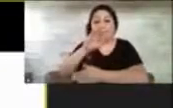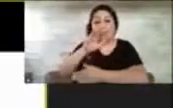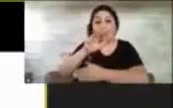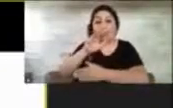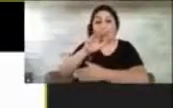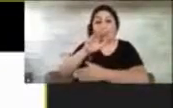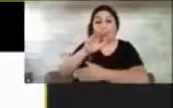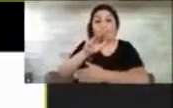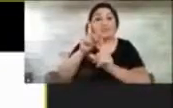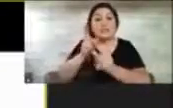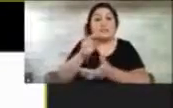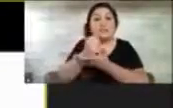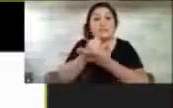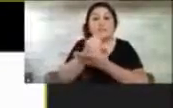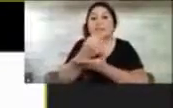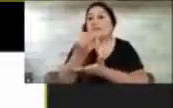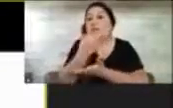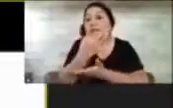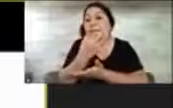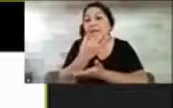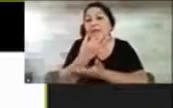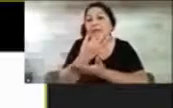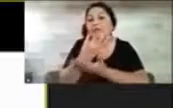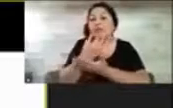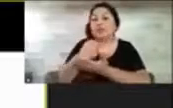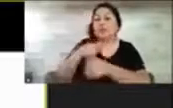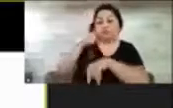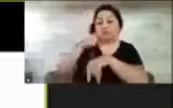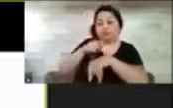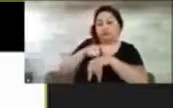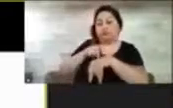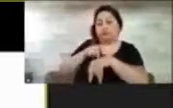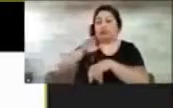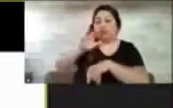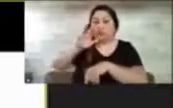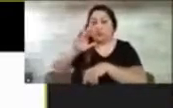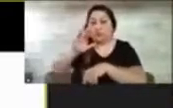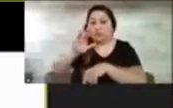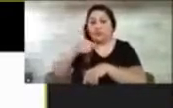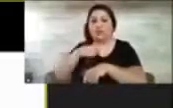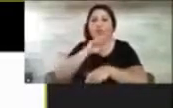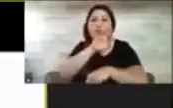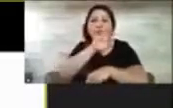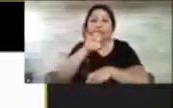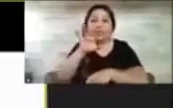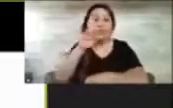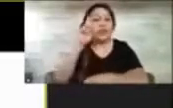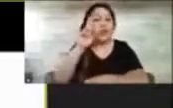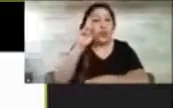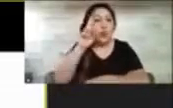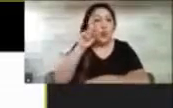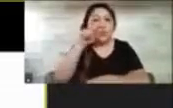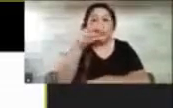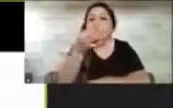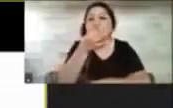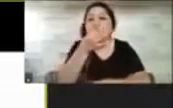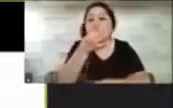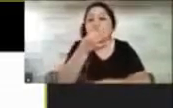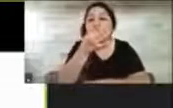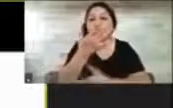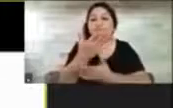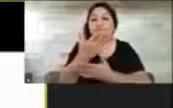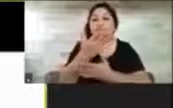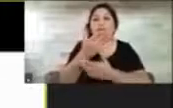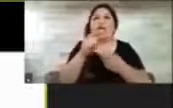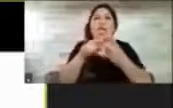un medicamento para X cosa. Se lo pongo a las 9, recuerda tomar tu aspirina. A las 11, recuerda tomar tu qué sé yo.